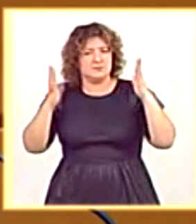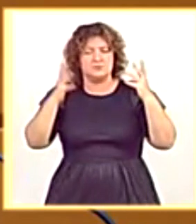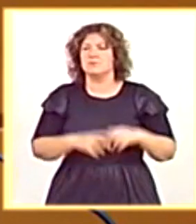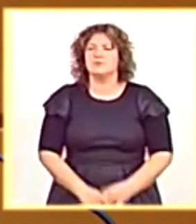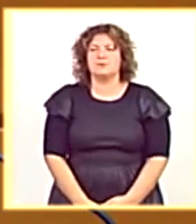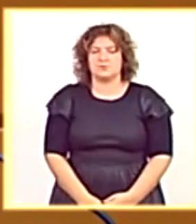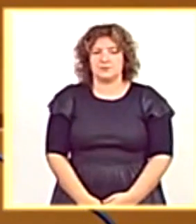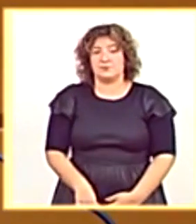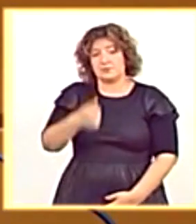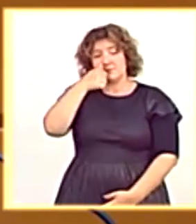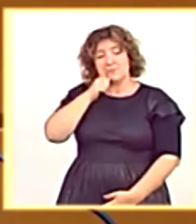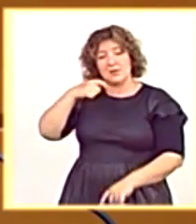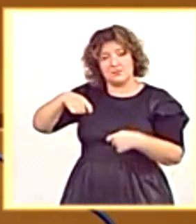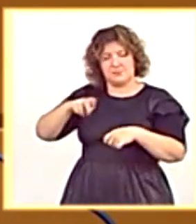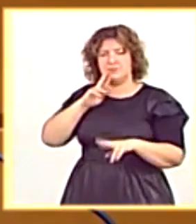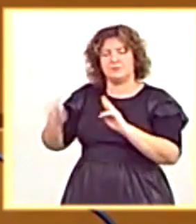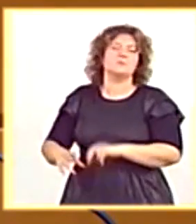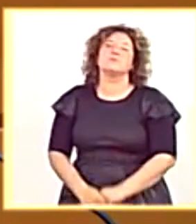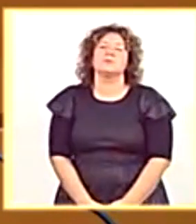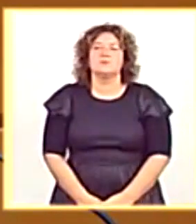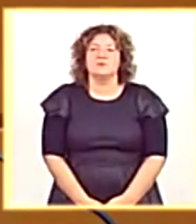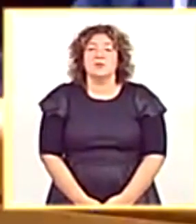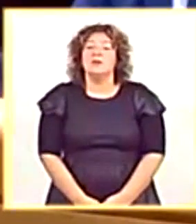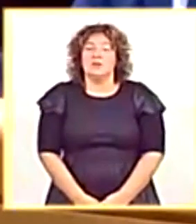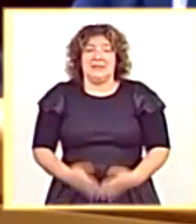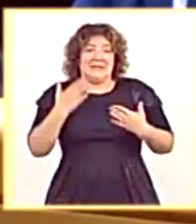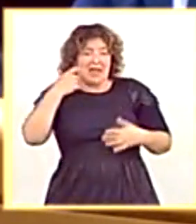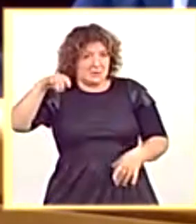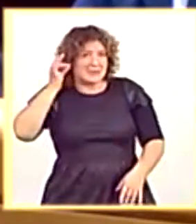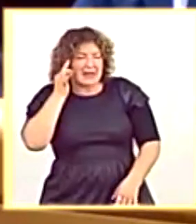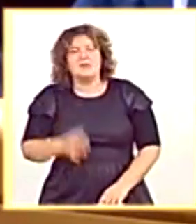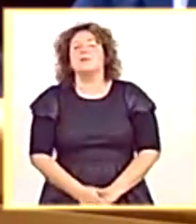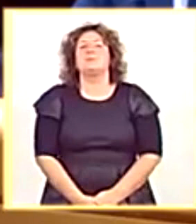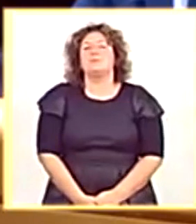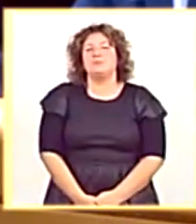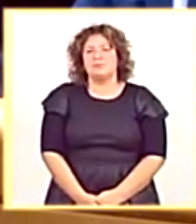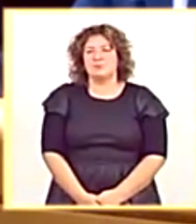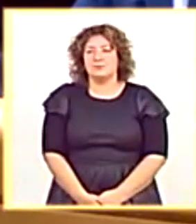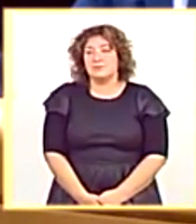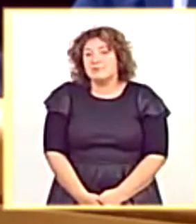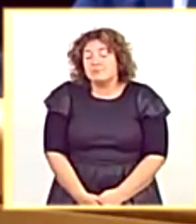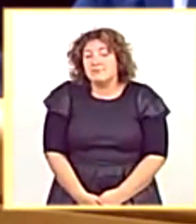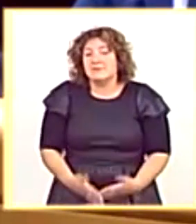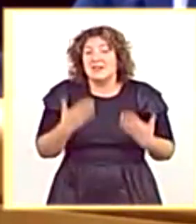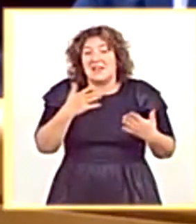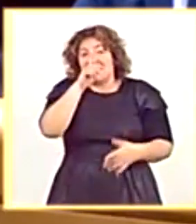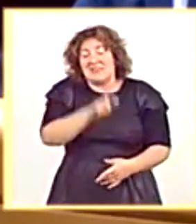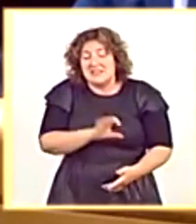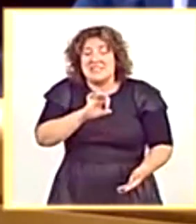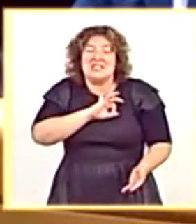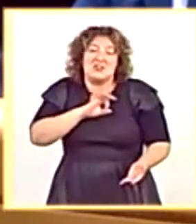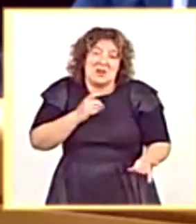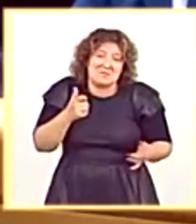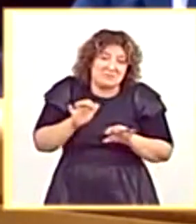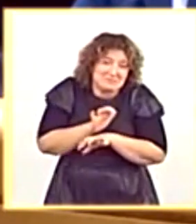Tiene la palabra el señor presidente del Gobierno. Muchas gracias, señora presidenta. Muchas gracias, señoría, por